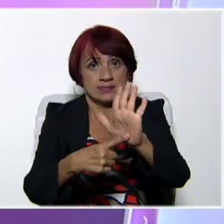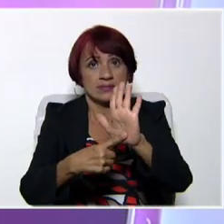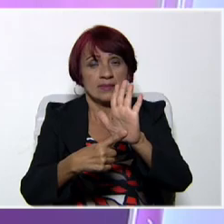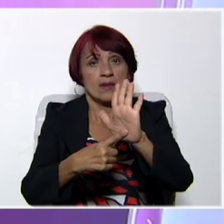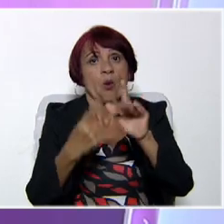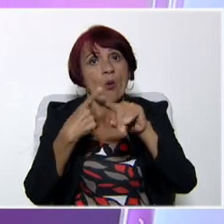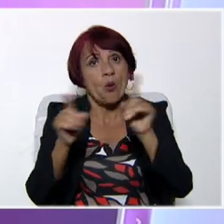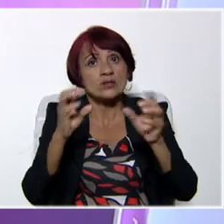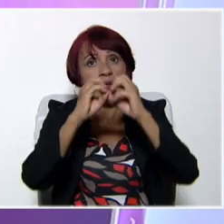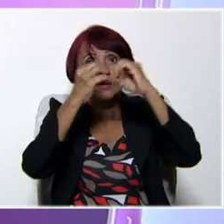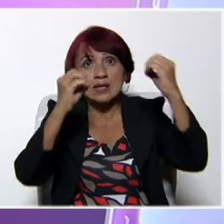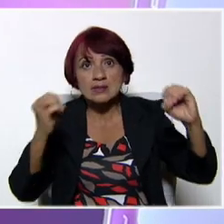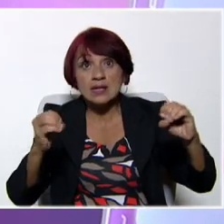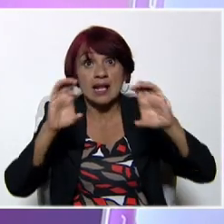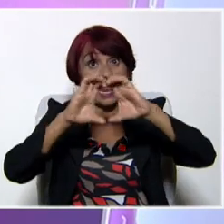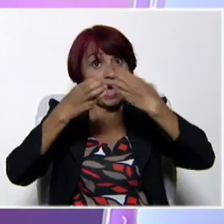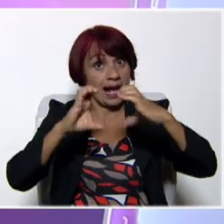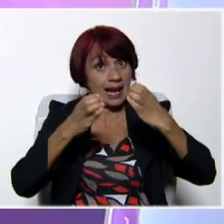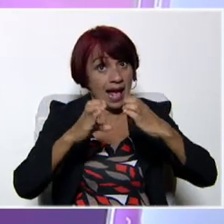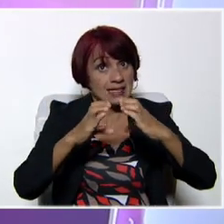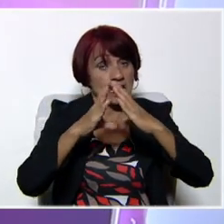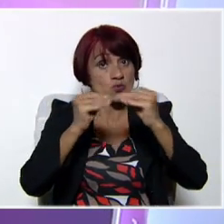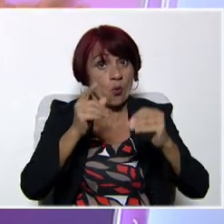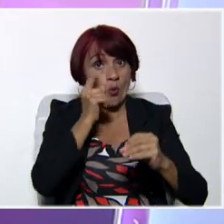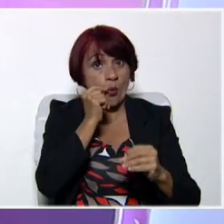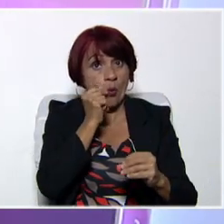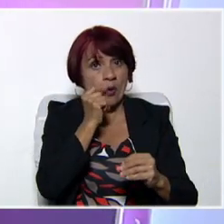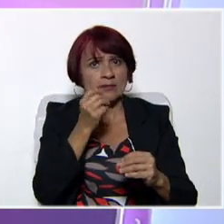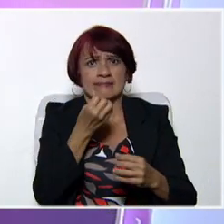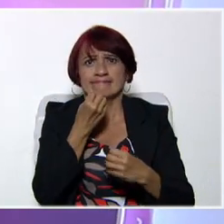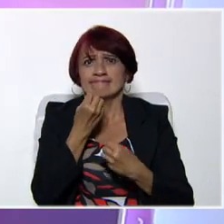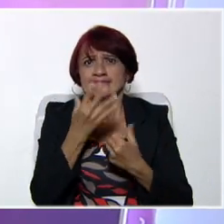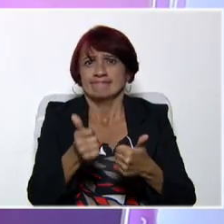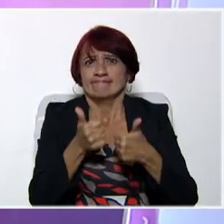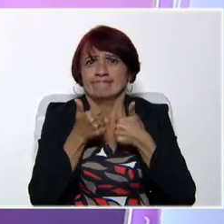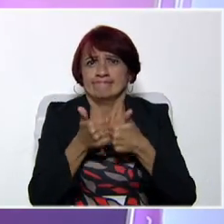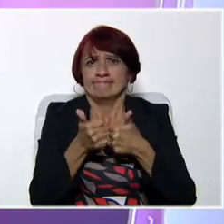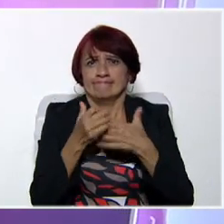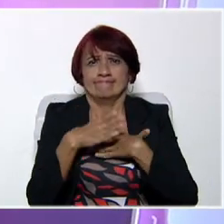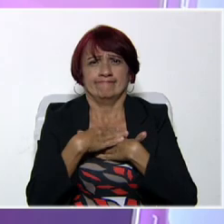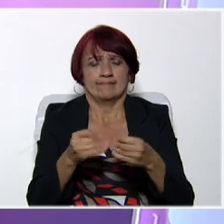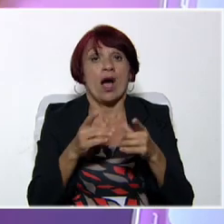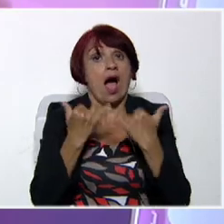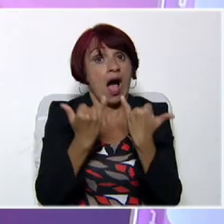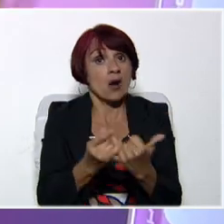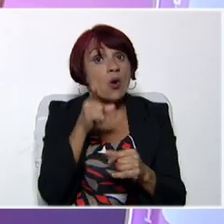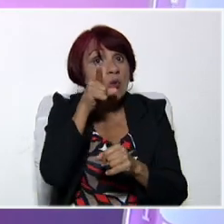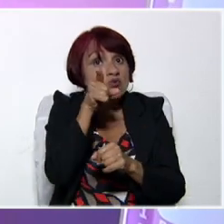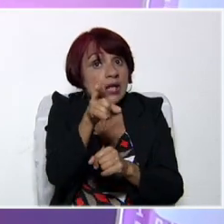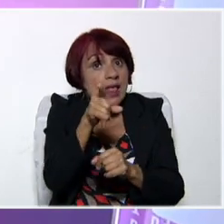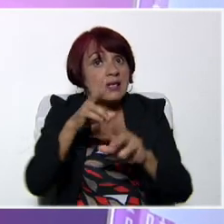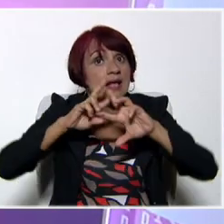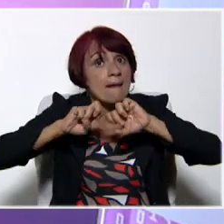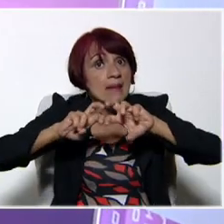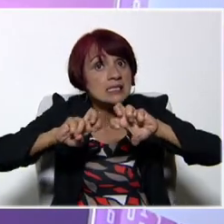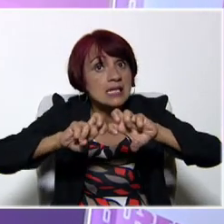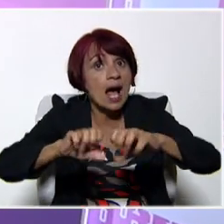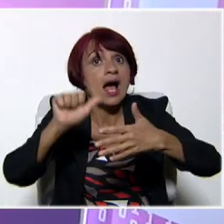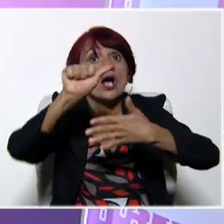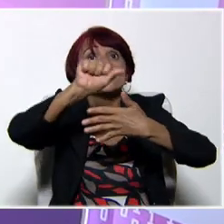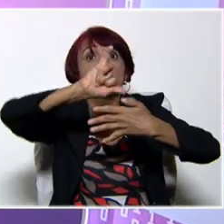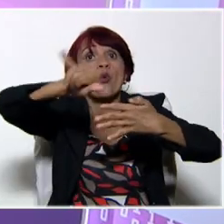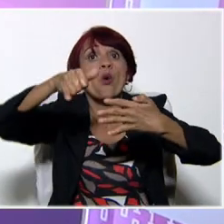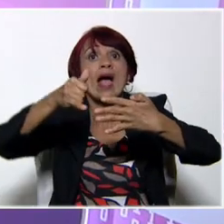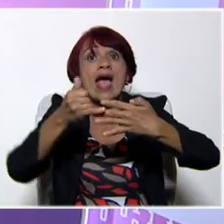oración. La clase del profesor José Muñoz estuvo excelente. Ya queda de ustedes buscar el sujeto, el predicado y